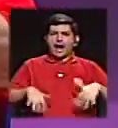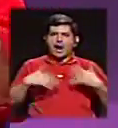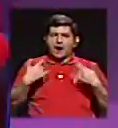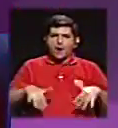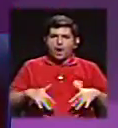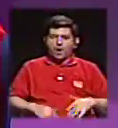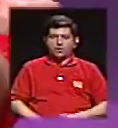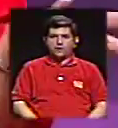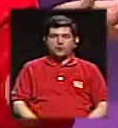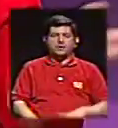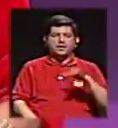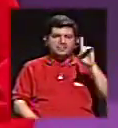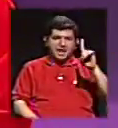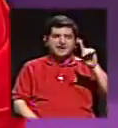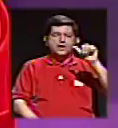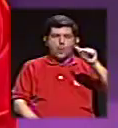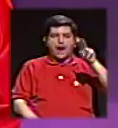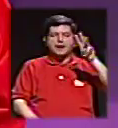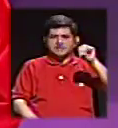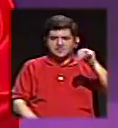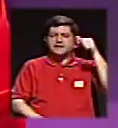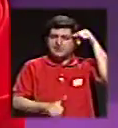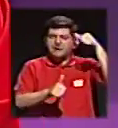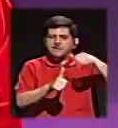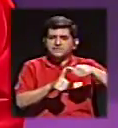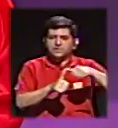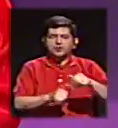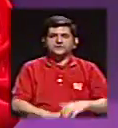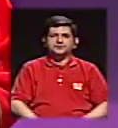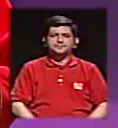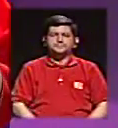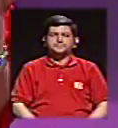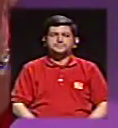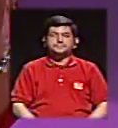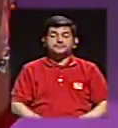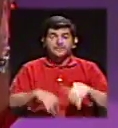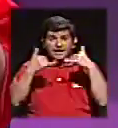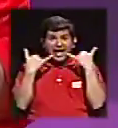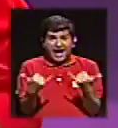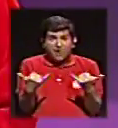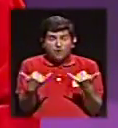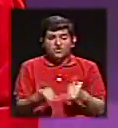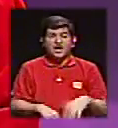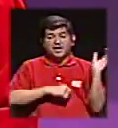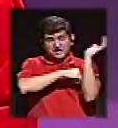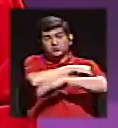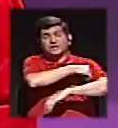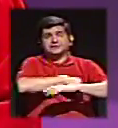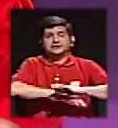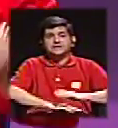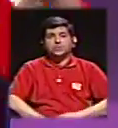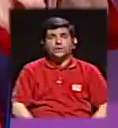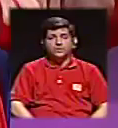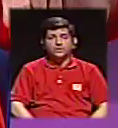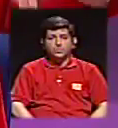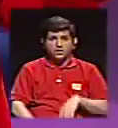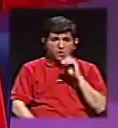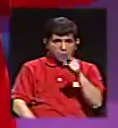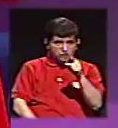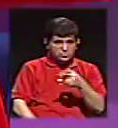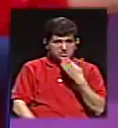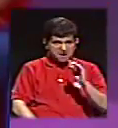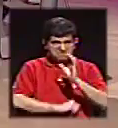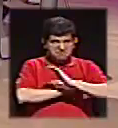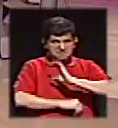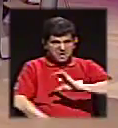entraba a la reacción. Danilo Arias Madrigal es de General, sí, claro. Entonces, ahora más bien es el castigo. Entonces, usted es el que se